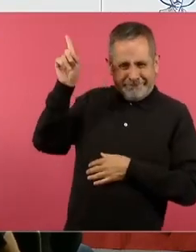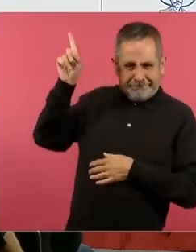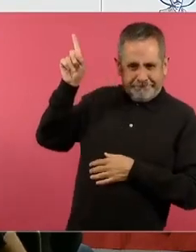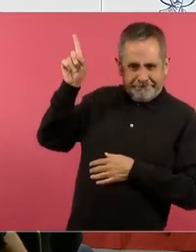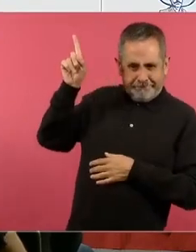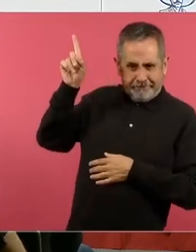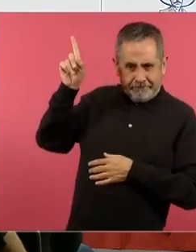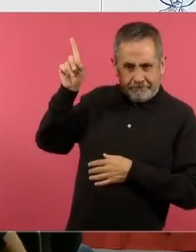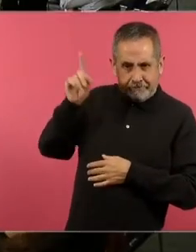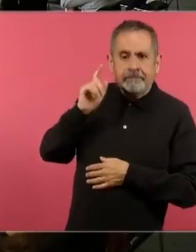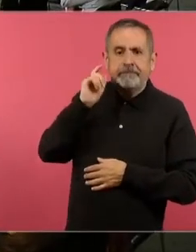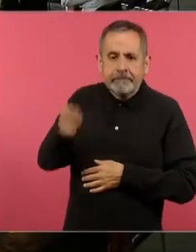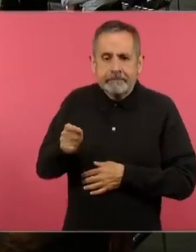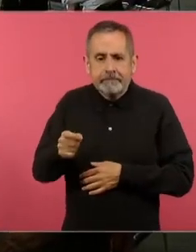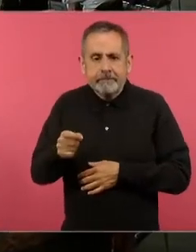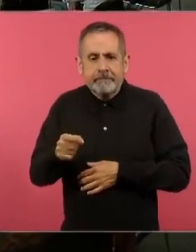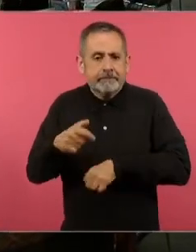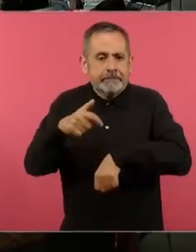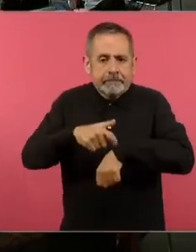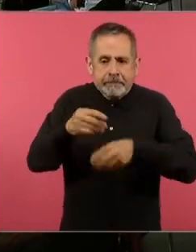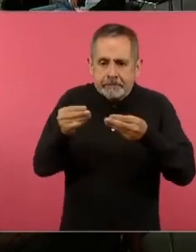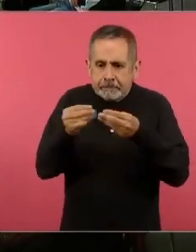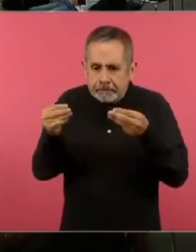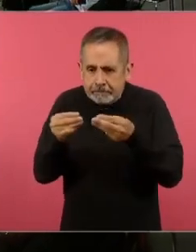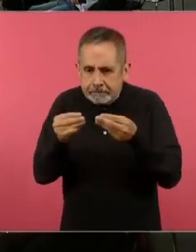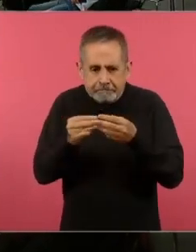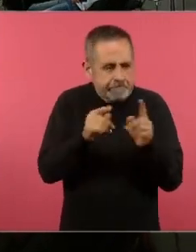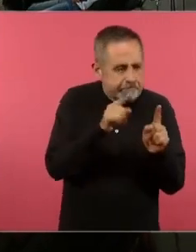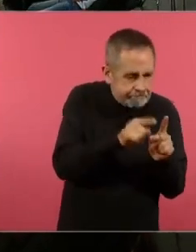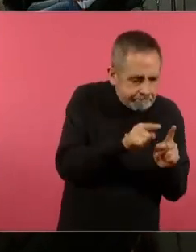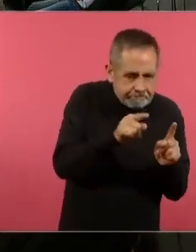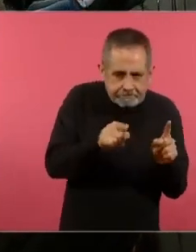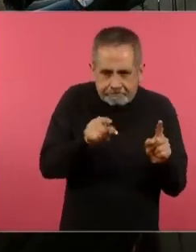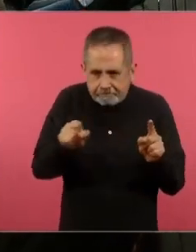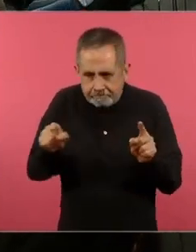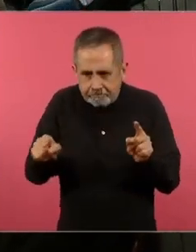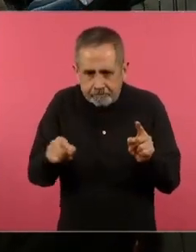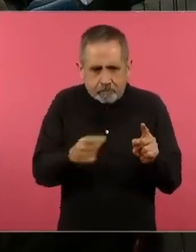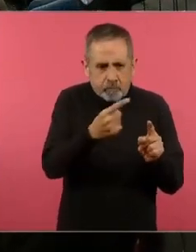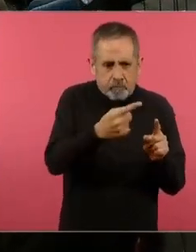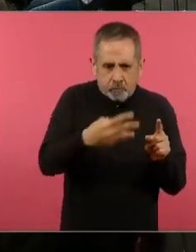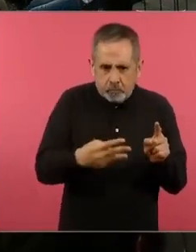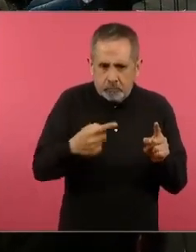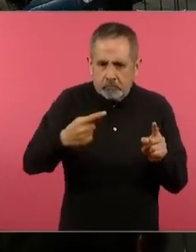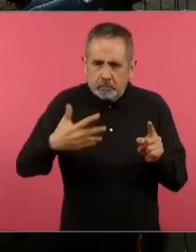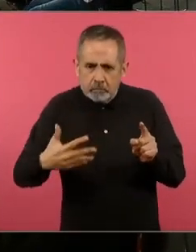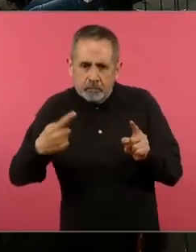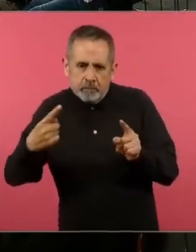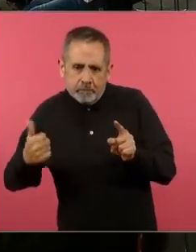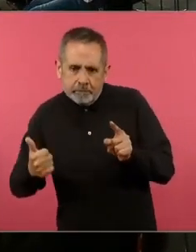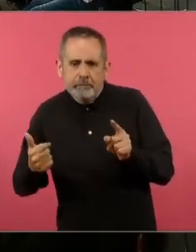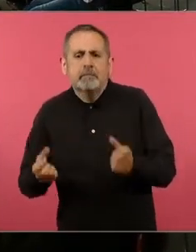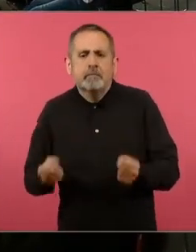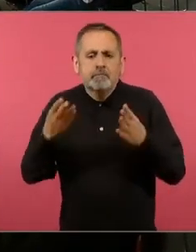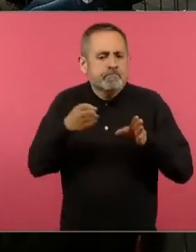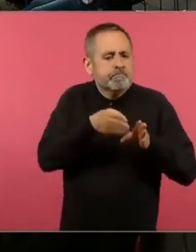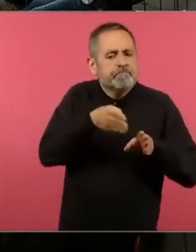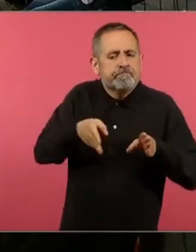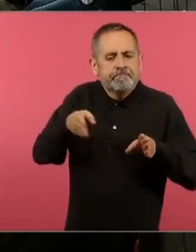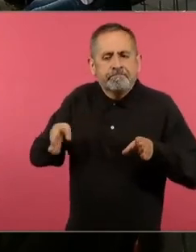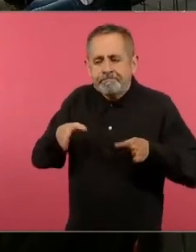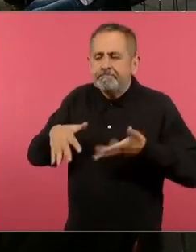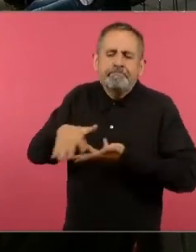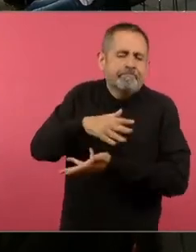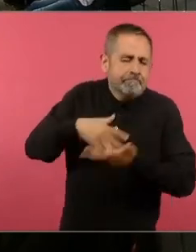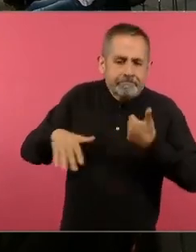manera vaya midiendo cuántos cuartos quintas o sextos el carrito va recorriendo a